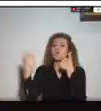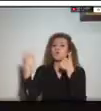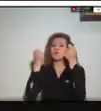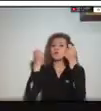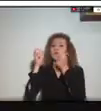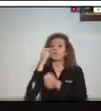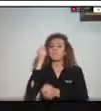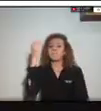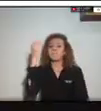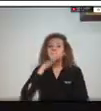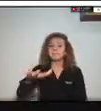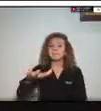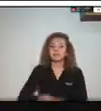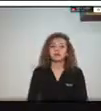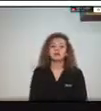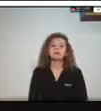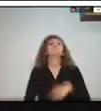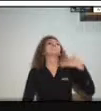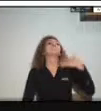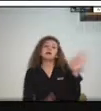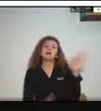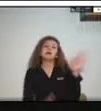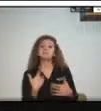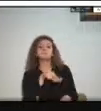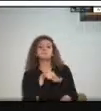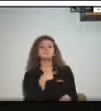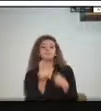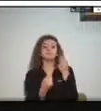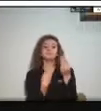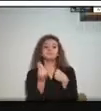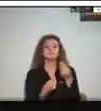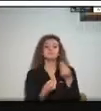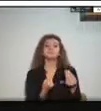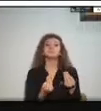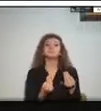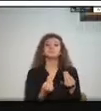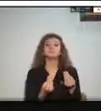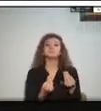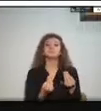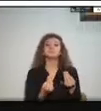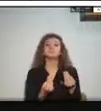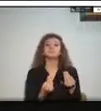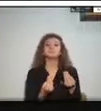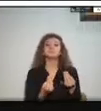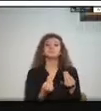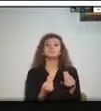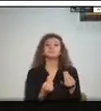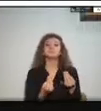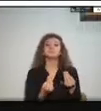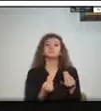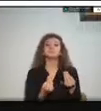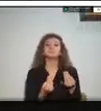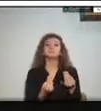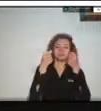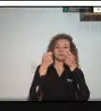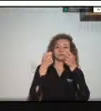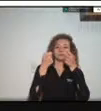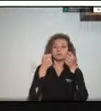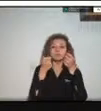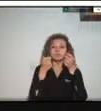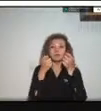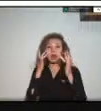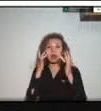Nosotros siempre hemos procedido en esta fase en coordinación con los consejos municipales